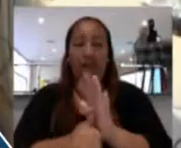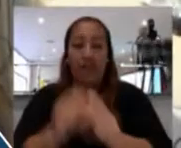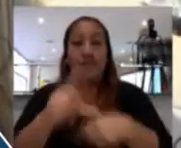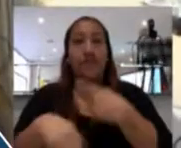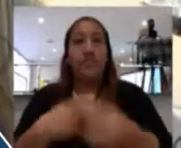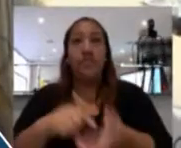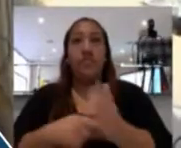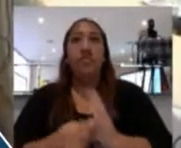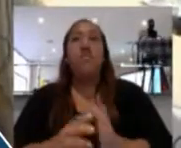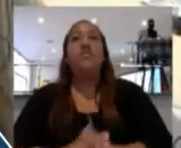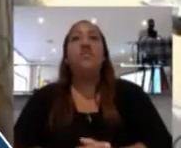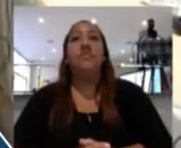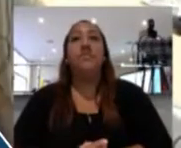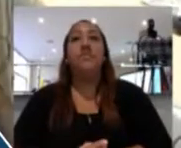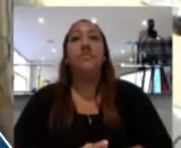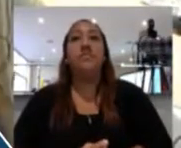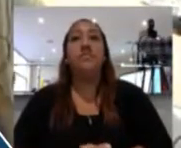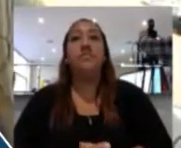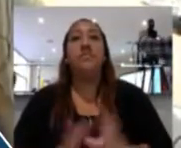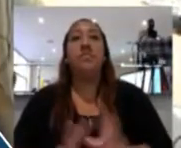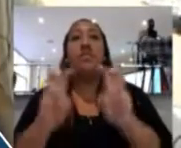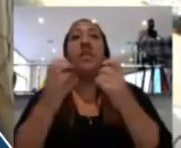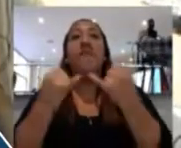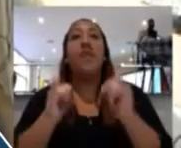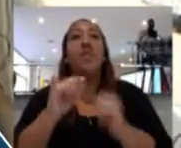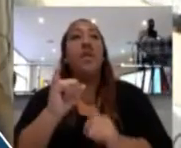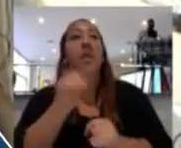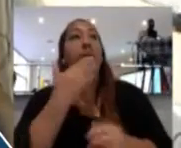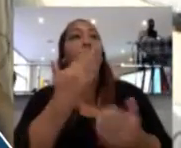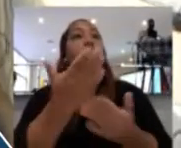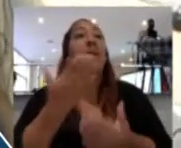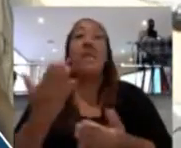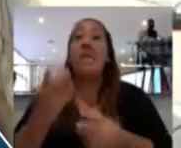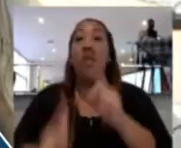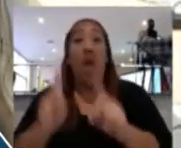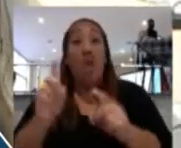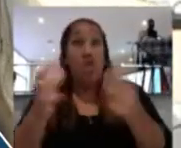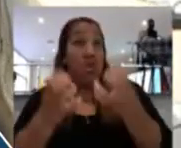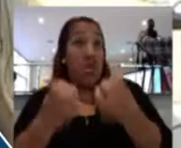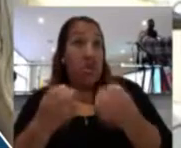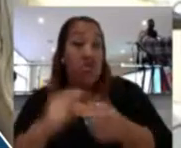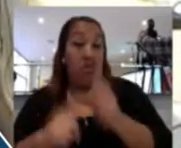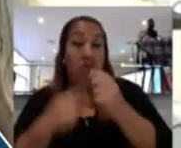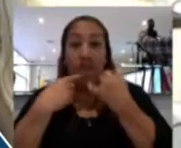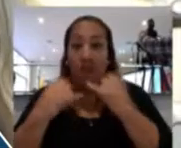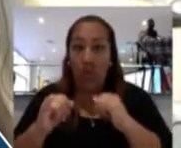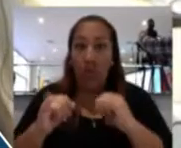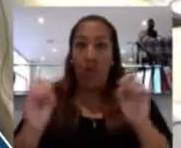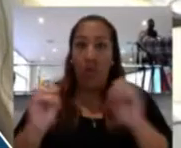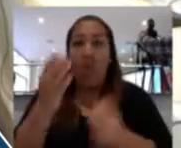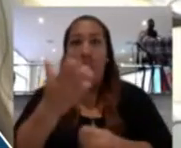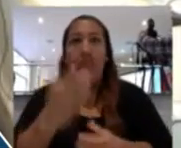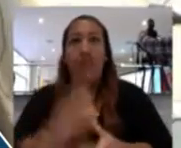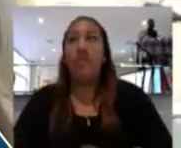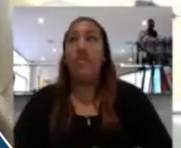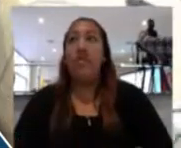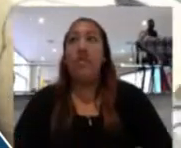punto, por favor. Estación, informes y pedidos. No sé si alguien tiene algún informe que quisiera hacer.